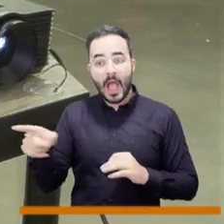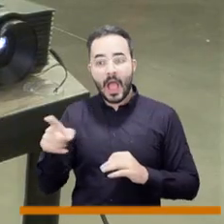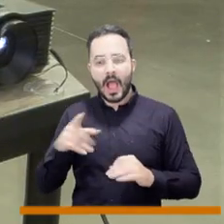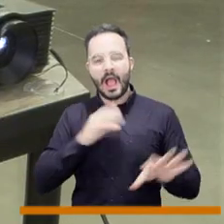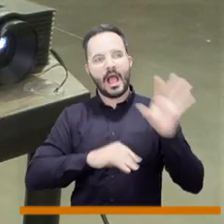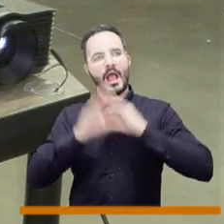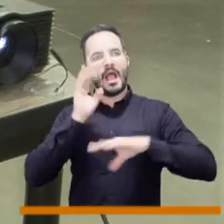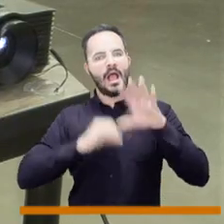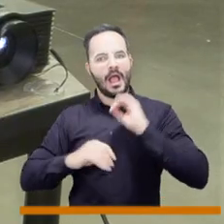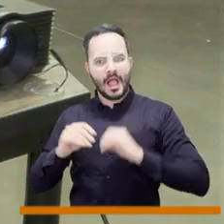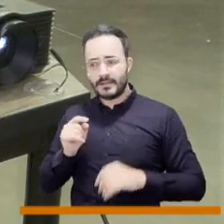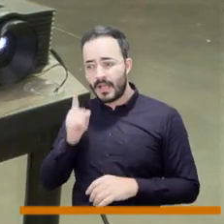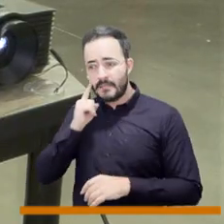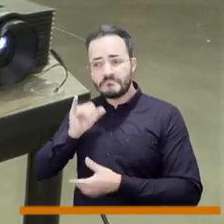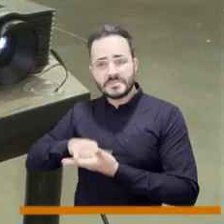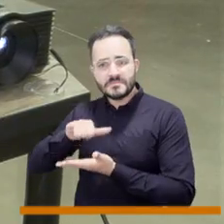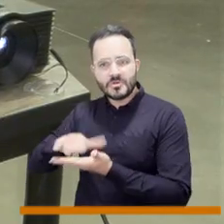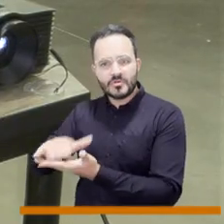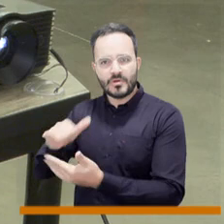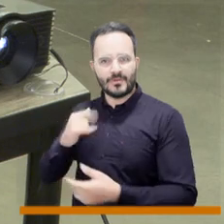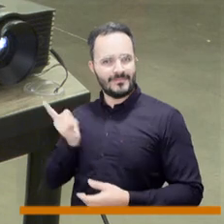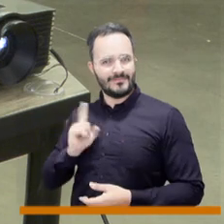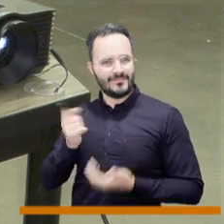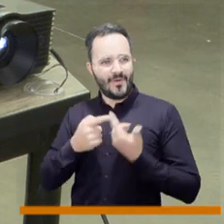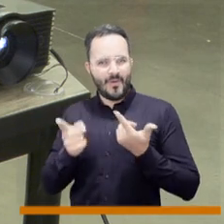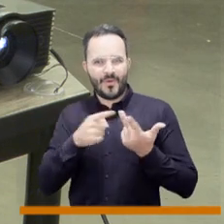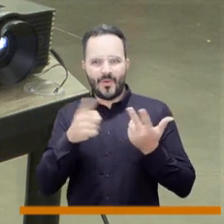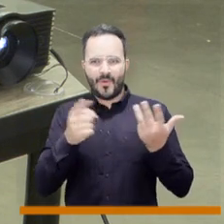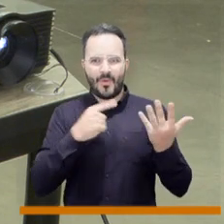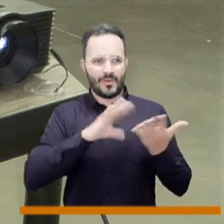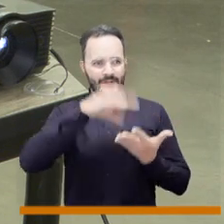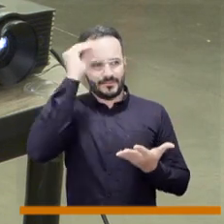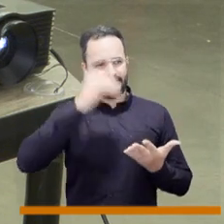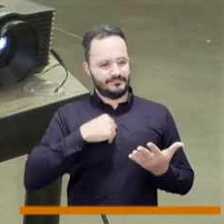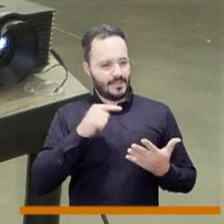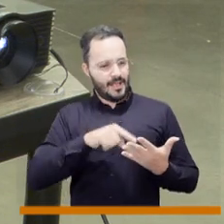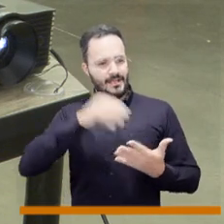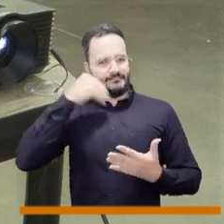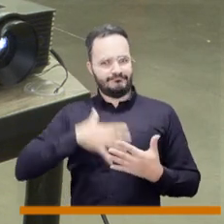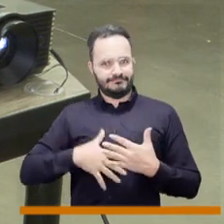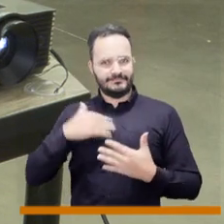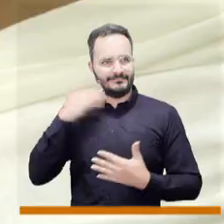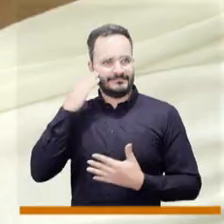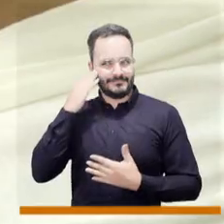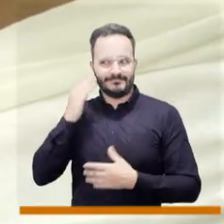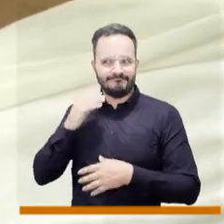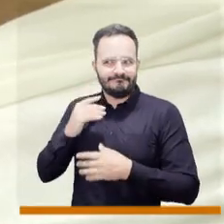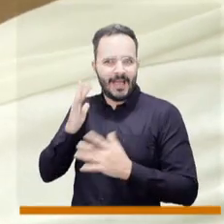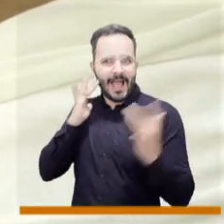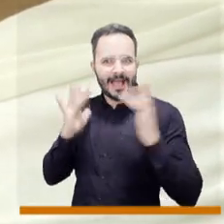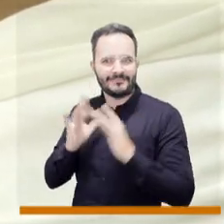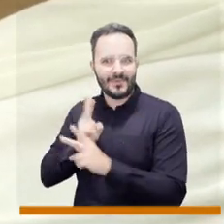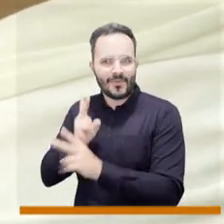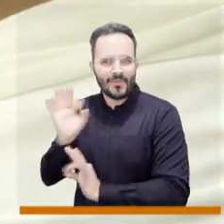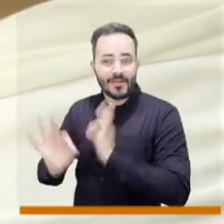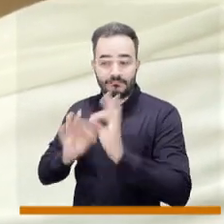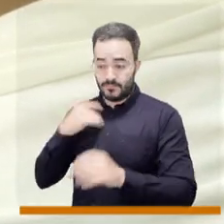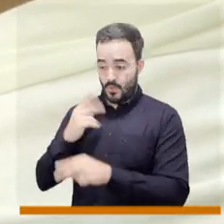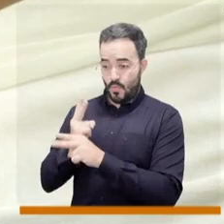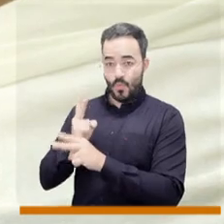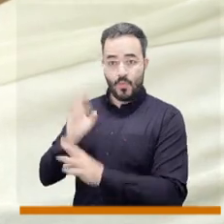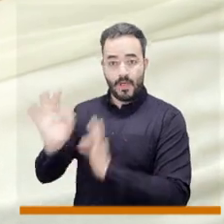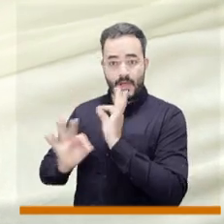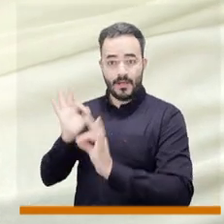puedan dinamizar el cuidado con otras labores El cuidador debe siempre propender